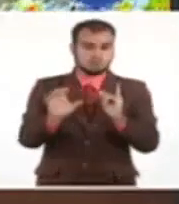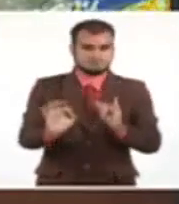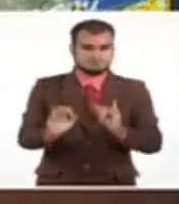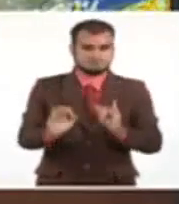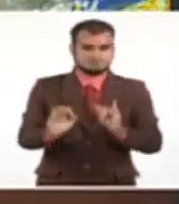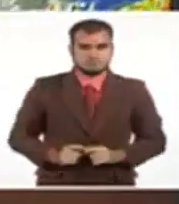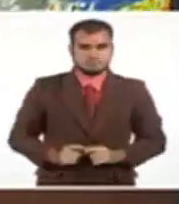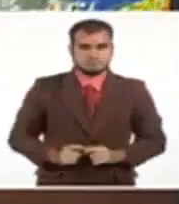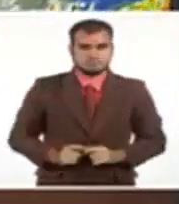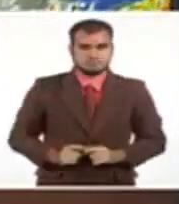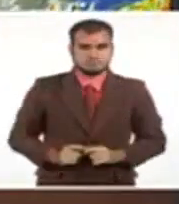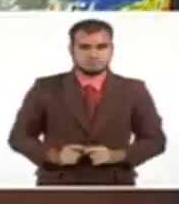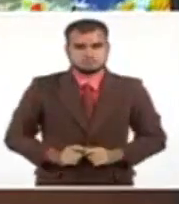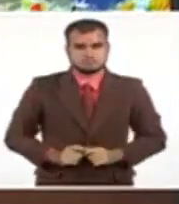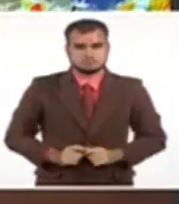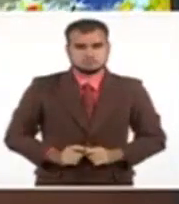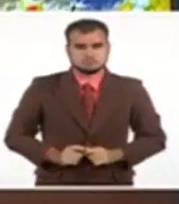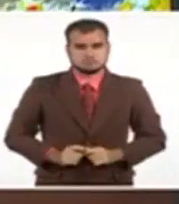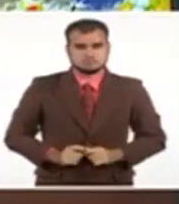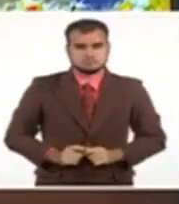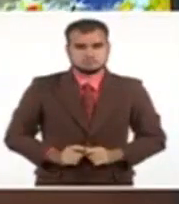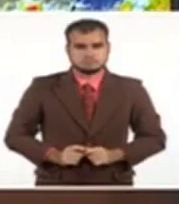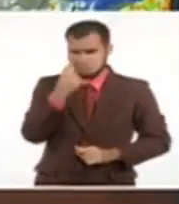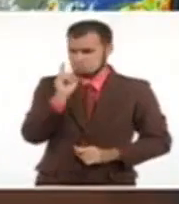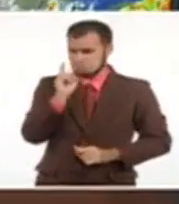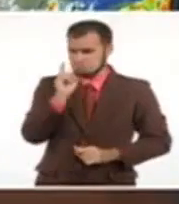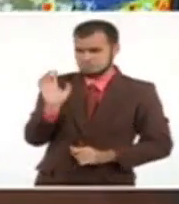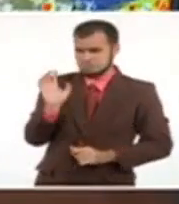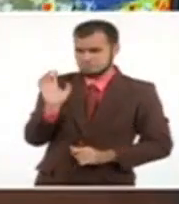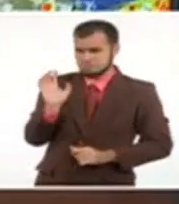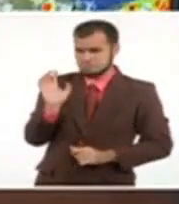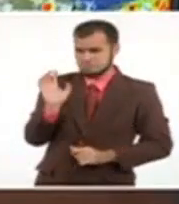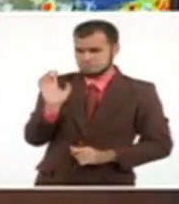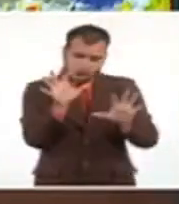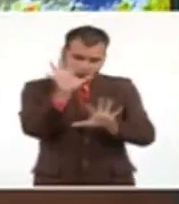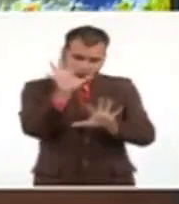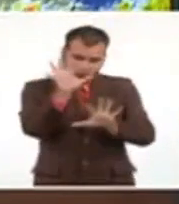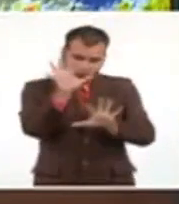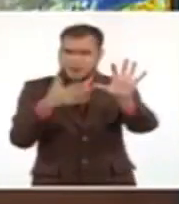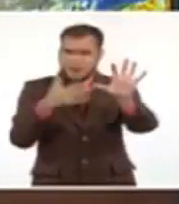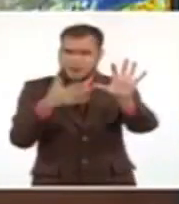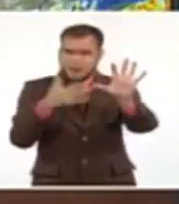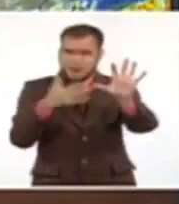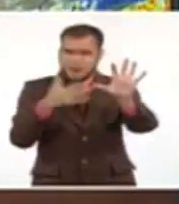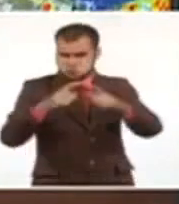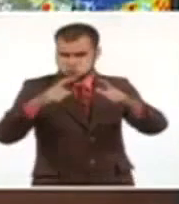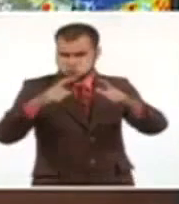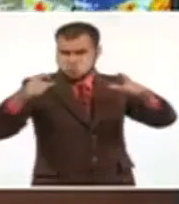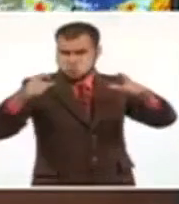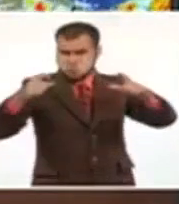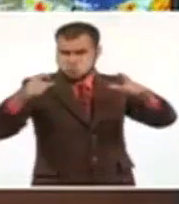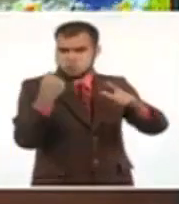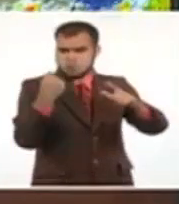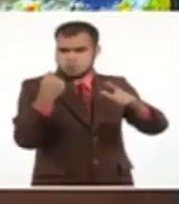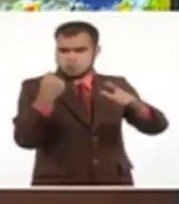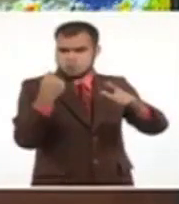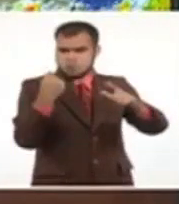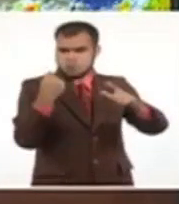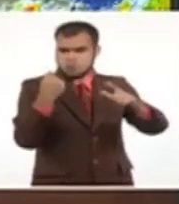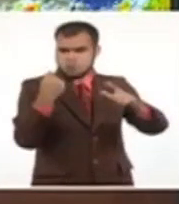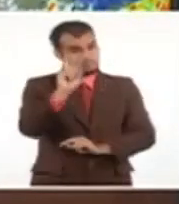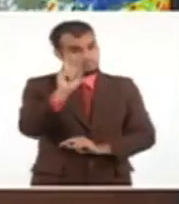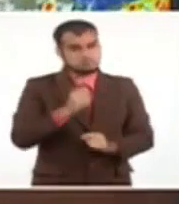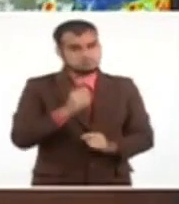Yo no diría que hay una mejor organización. No se observa una